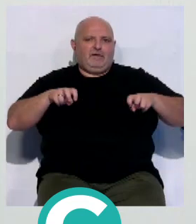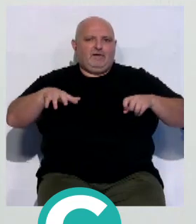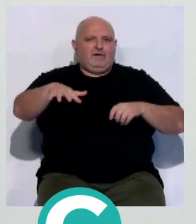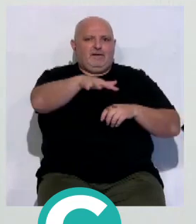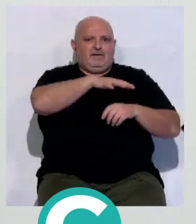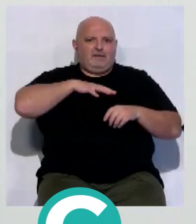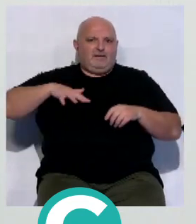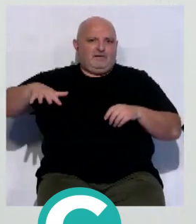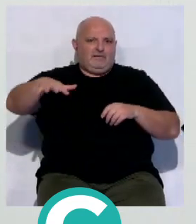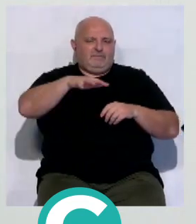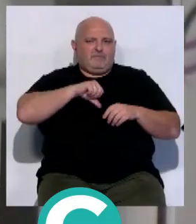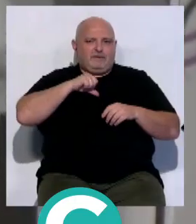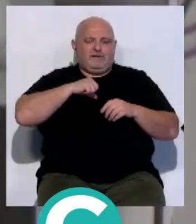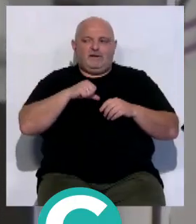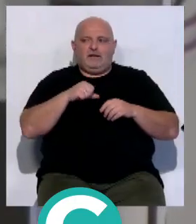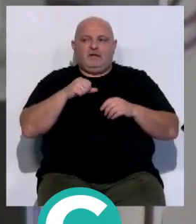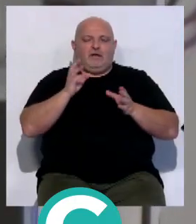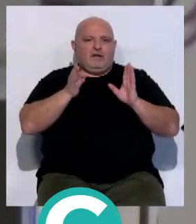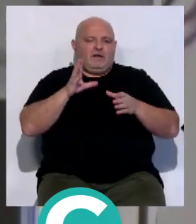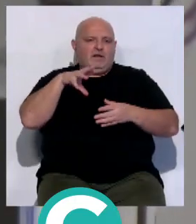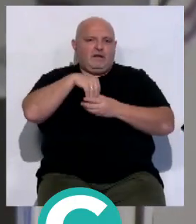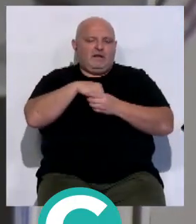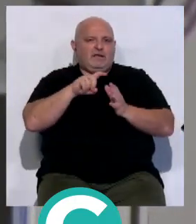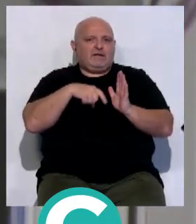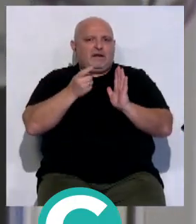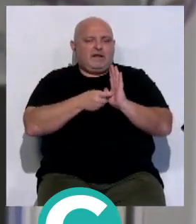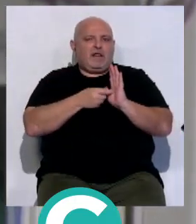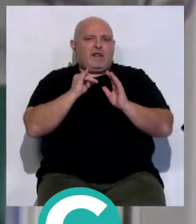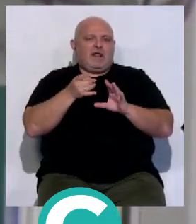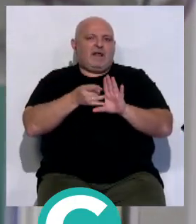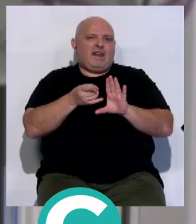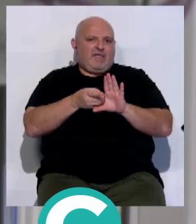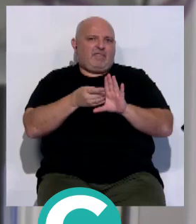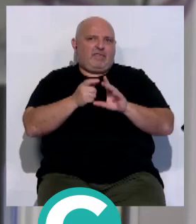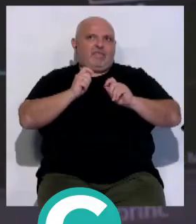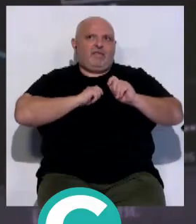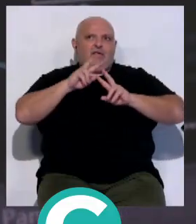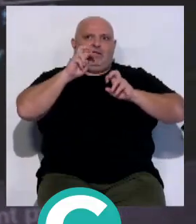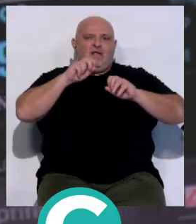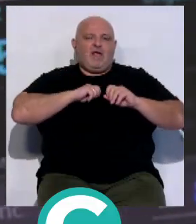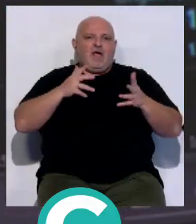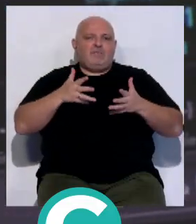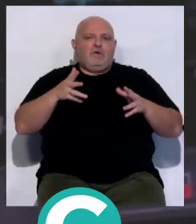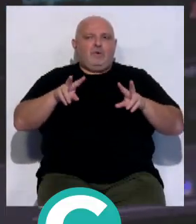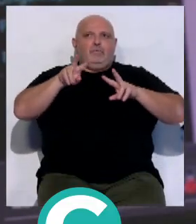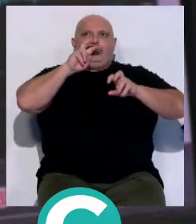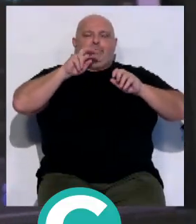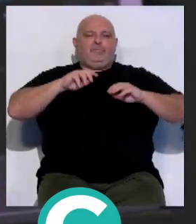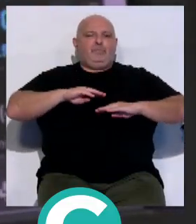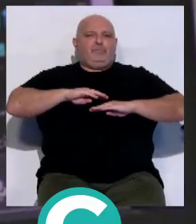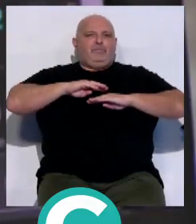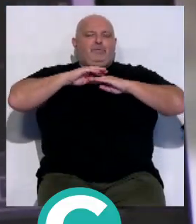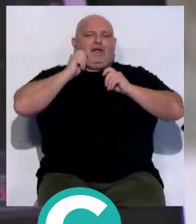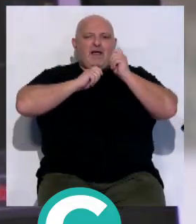que tenemos en nuestro hospital. Y en el tratamiento integral está la calidez, está el ánimo, está el dar